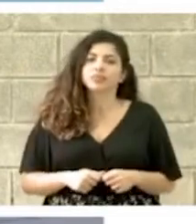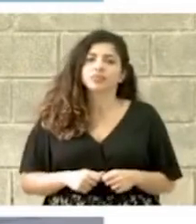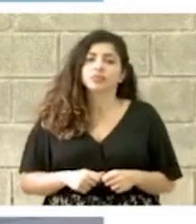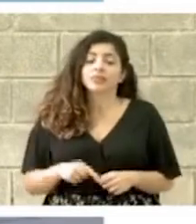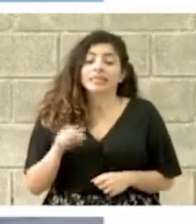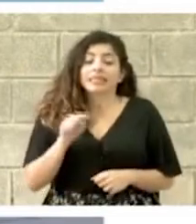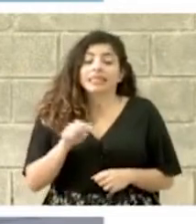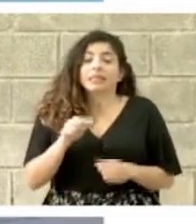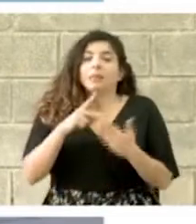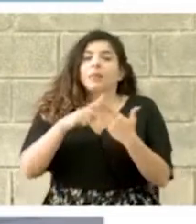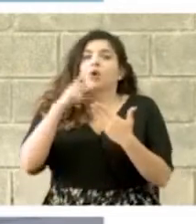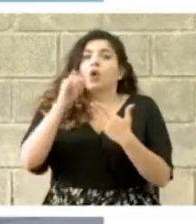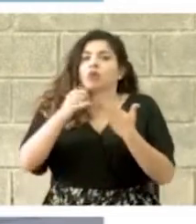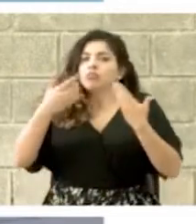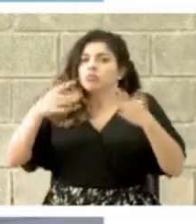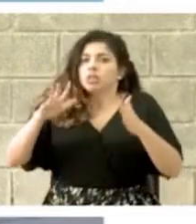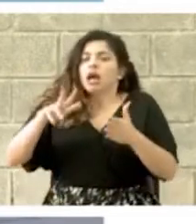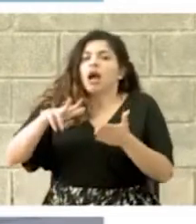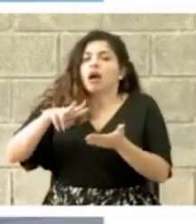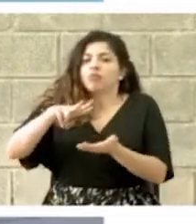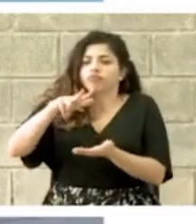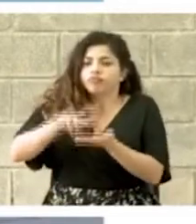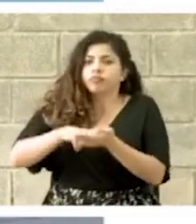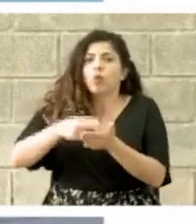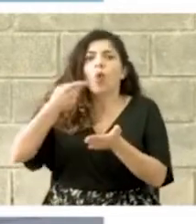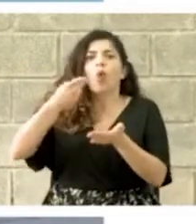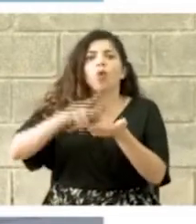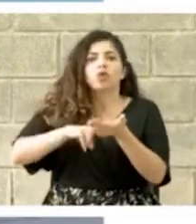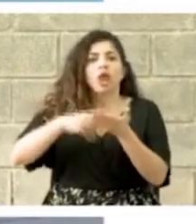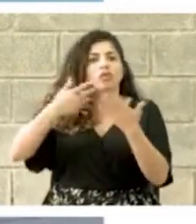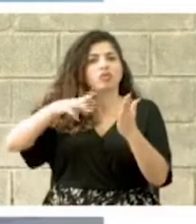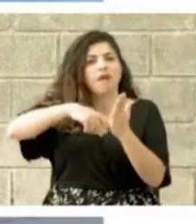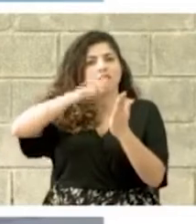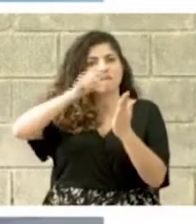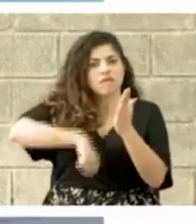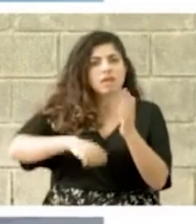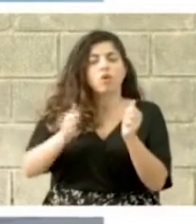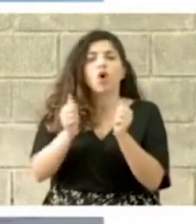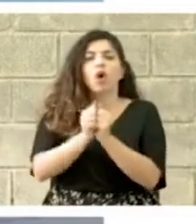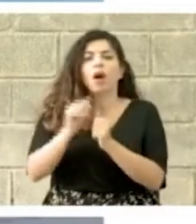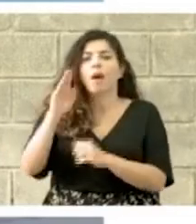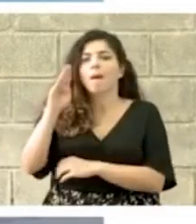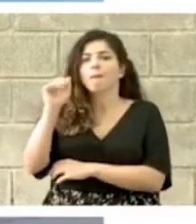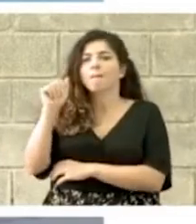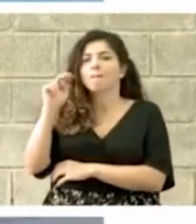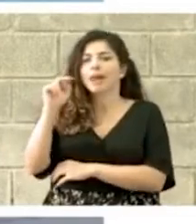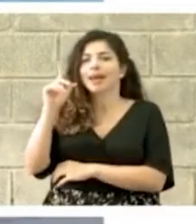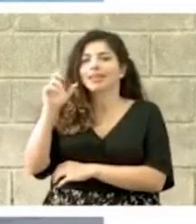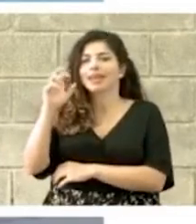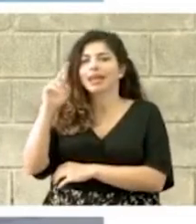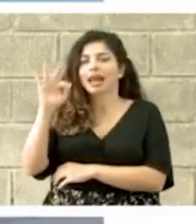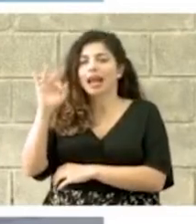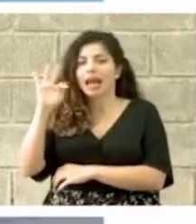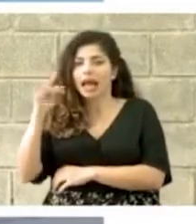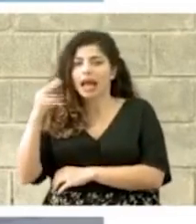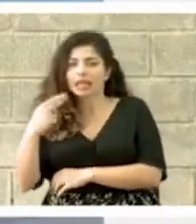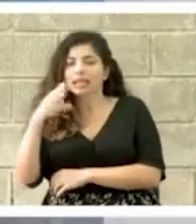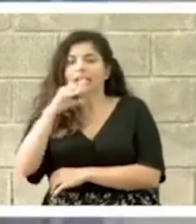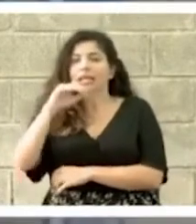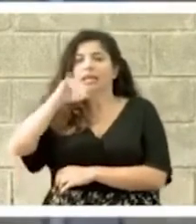Este es un proyecto ya adjudicado, con contrato firmado, con el consorcio Vanderlati Jiménez Ingelectra.